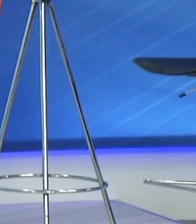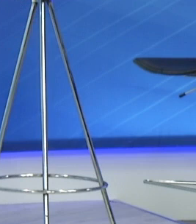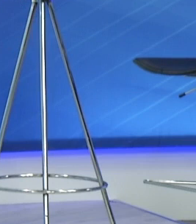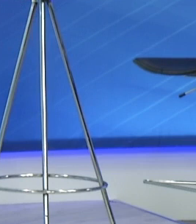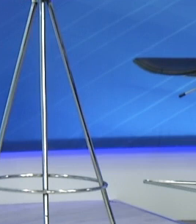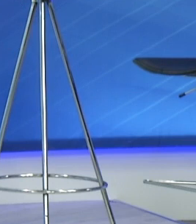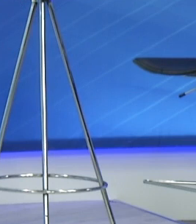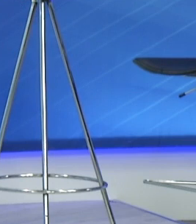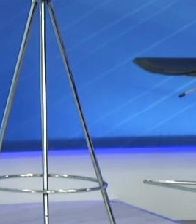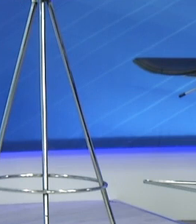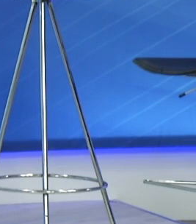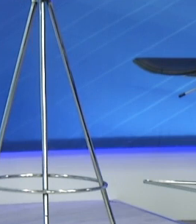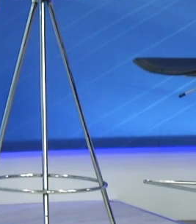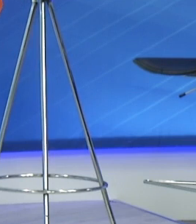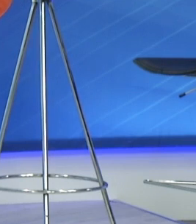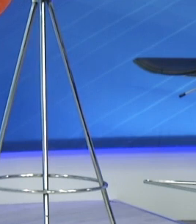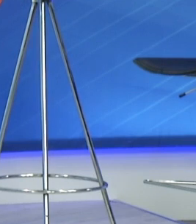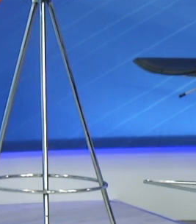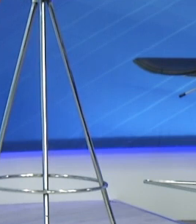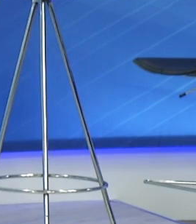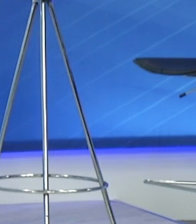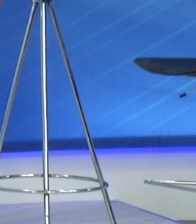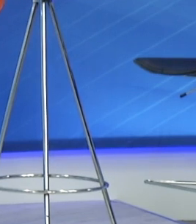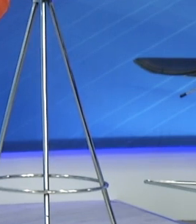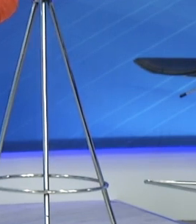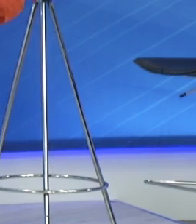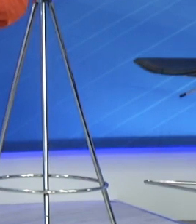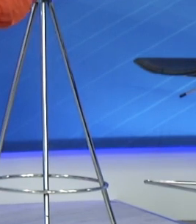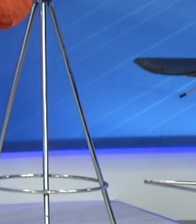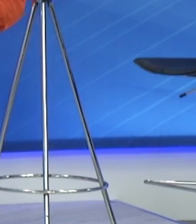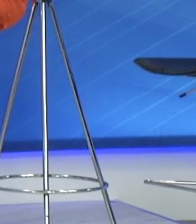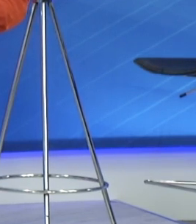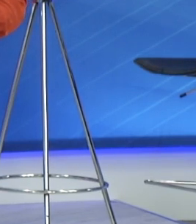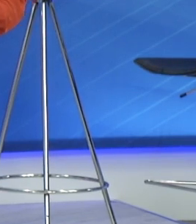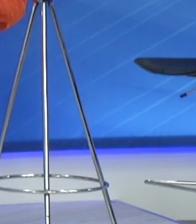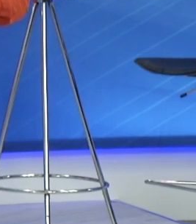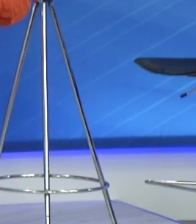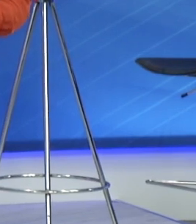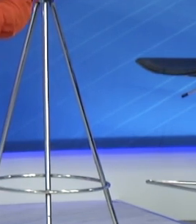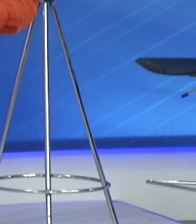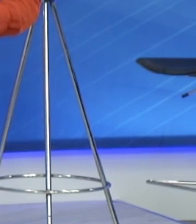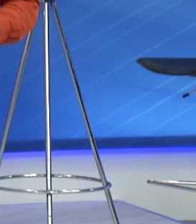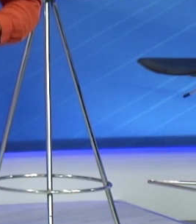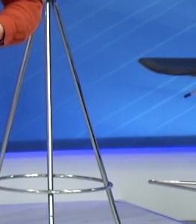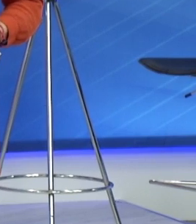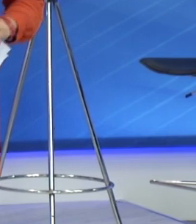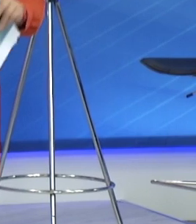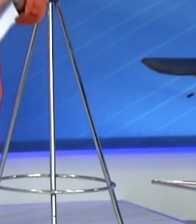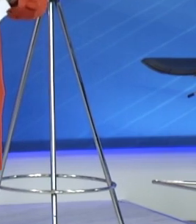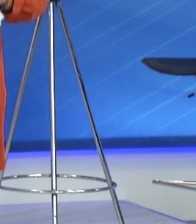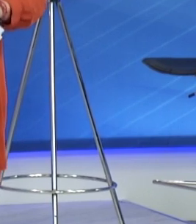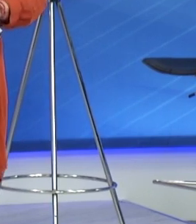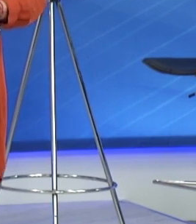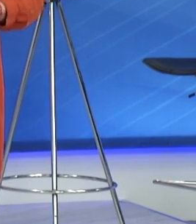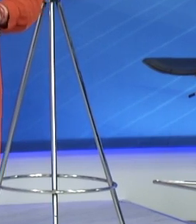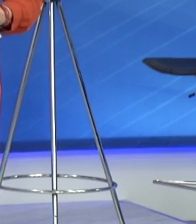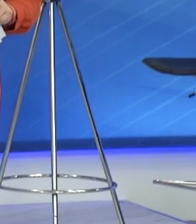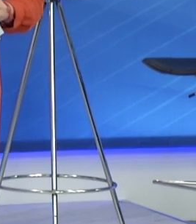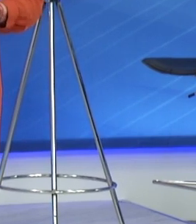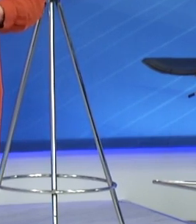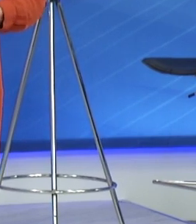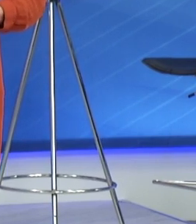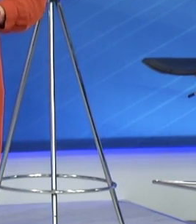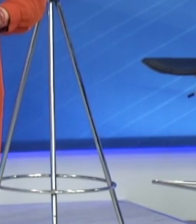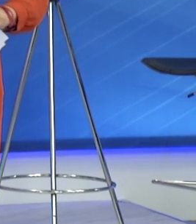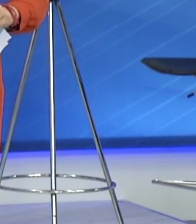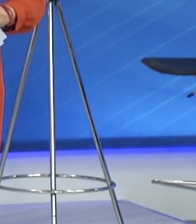platicar, le voy a platicar que hasta el momento no hay evidencias, dice López-Gatell, no hay evidencias de que las personas que se